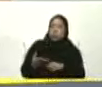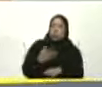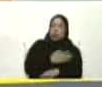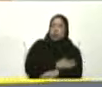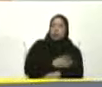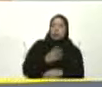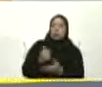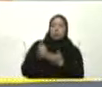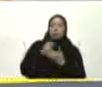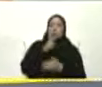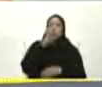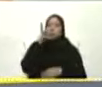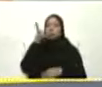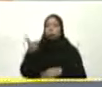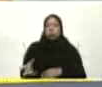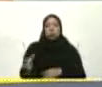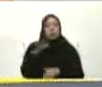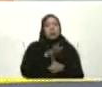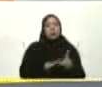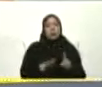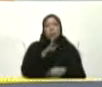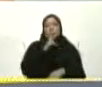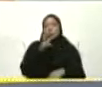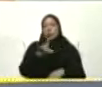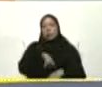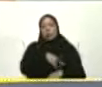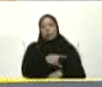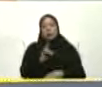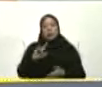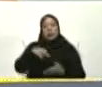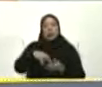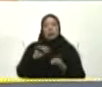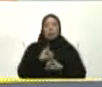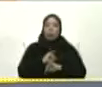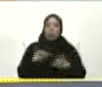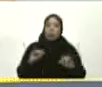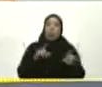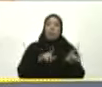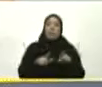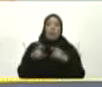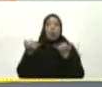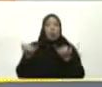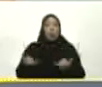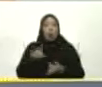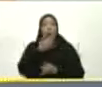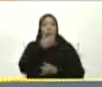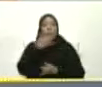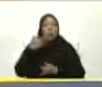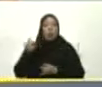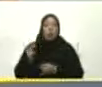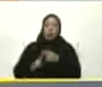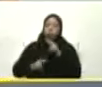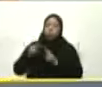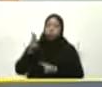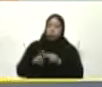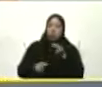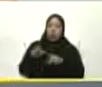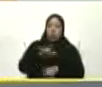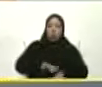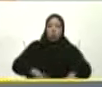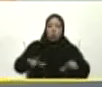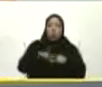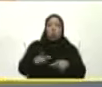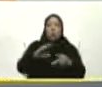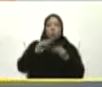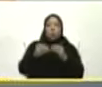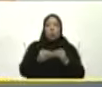Usted está entregando Un edificio El más alto Del sector Totalmente rehabilitado Aulas nuevas Es decir Se hizo